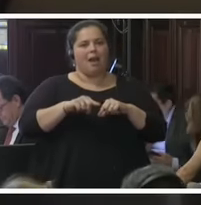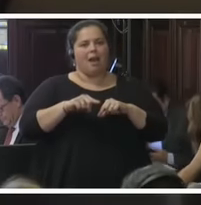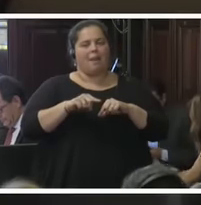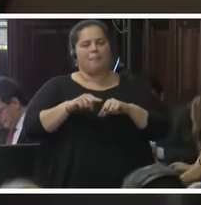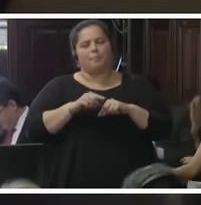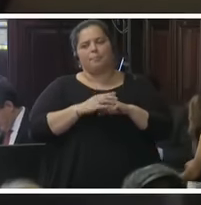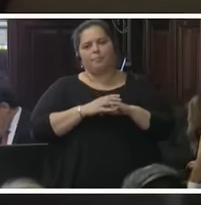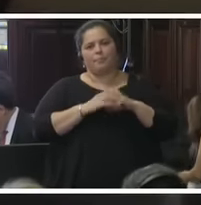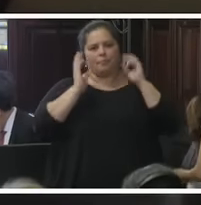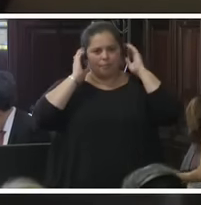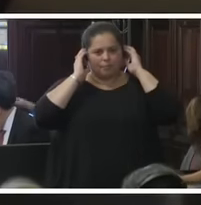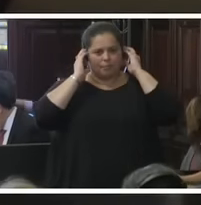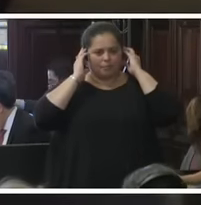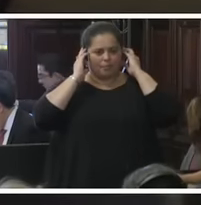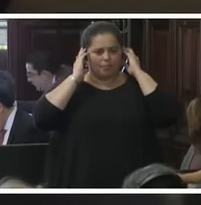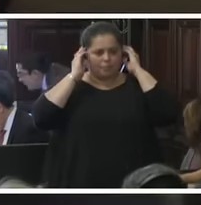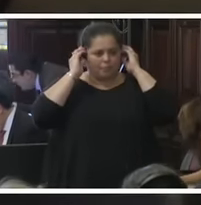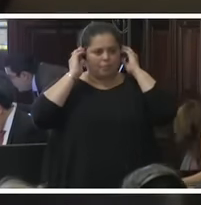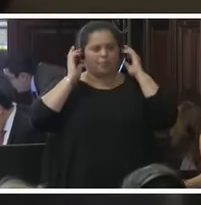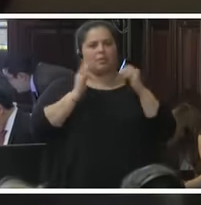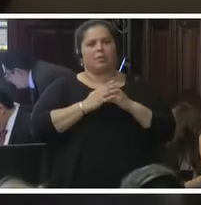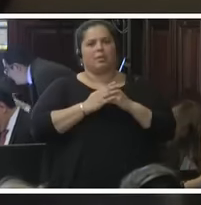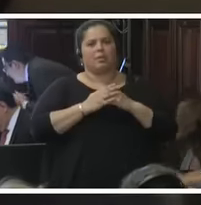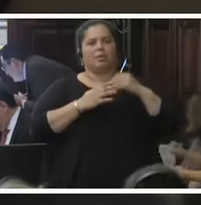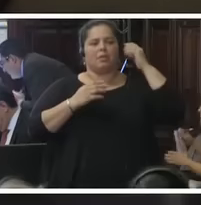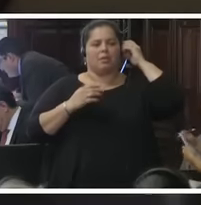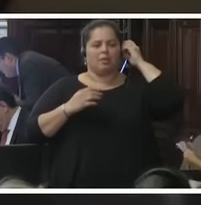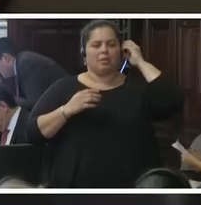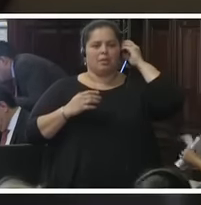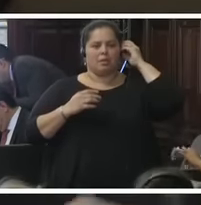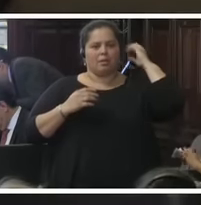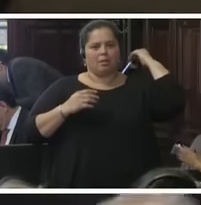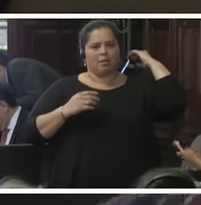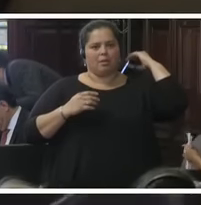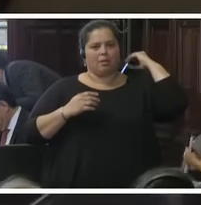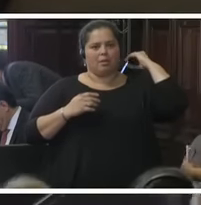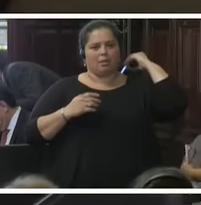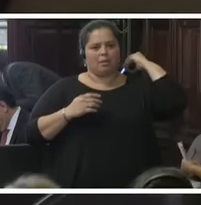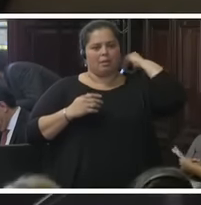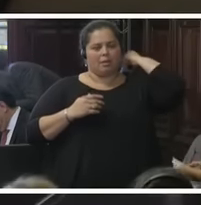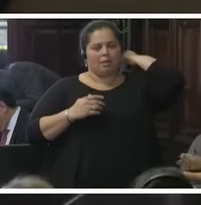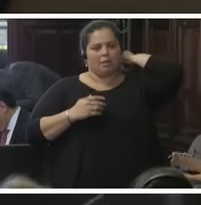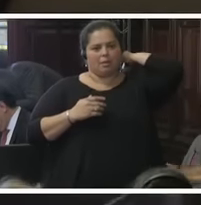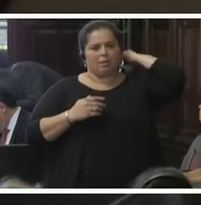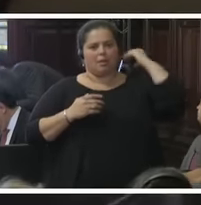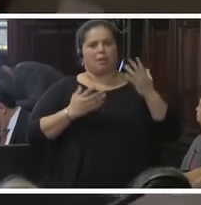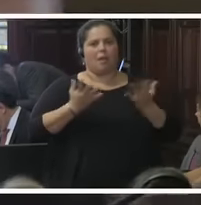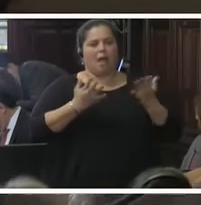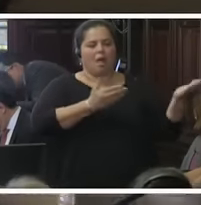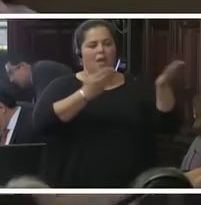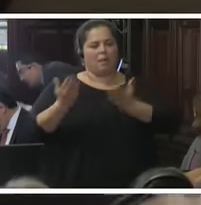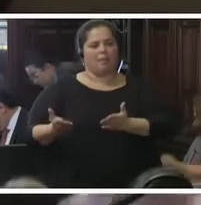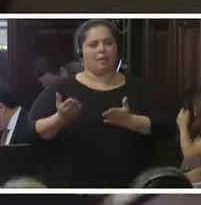gracias. Ahora invito al relator de país, comisionada